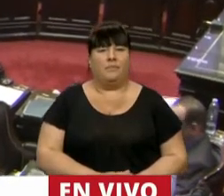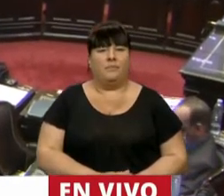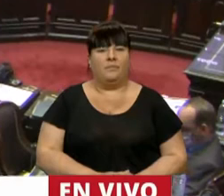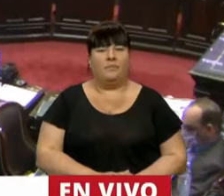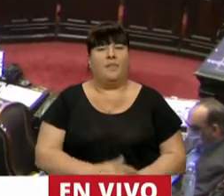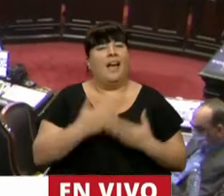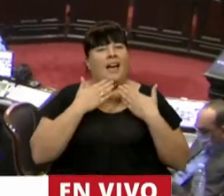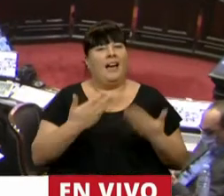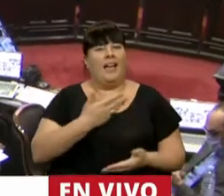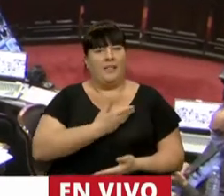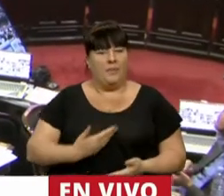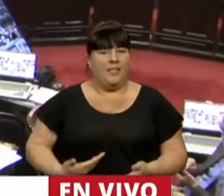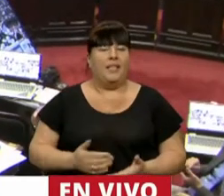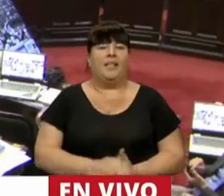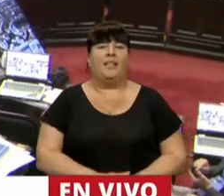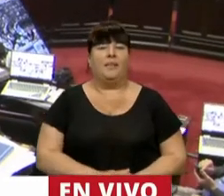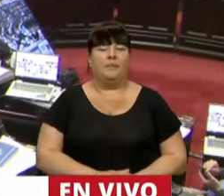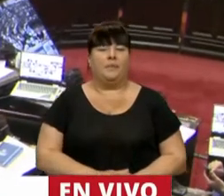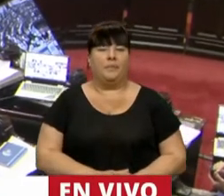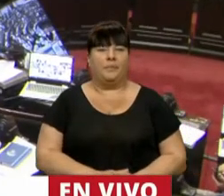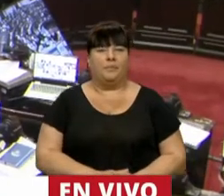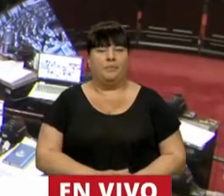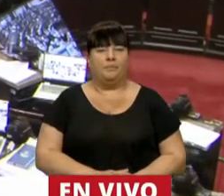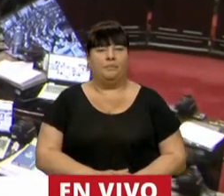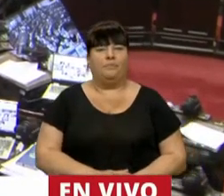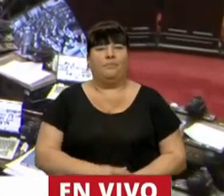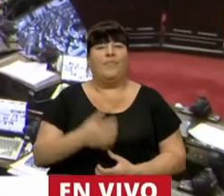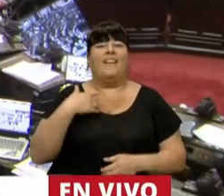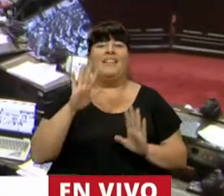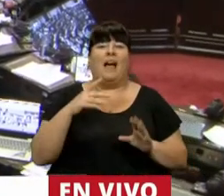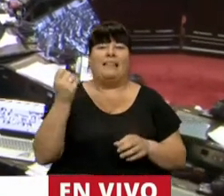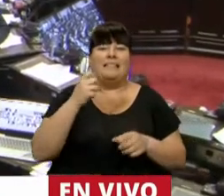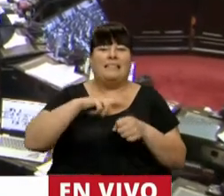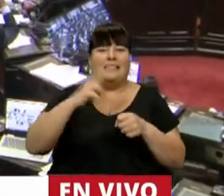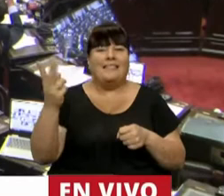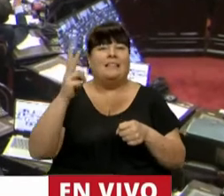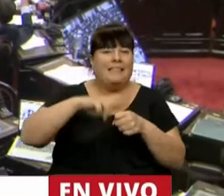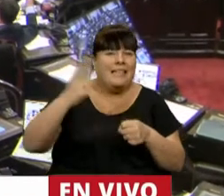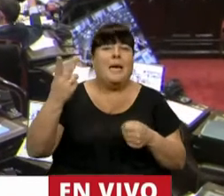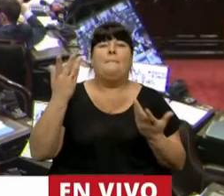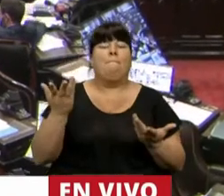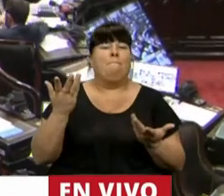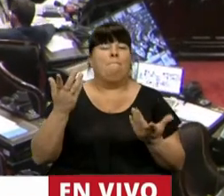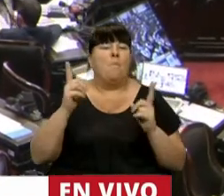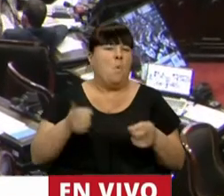Gracias, Presidente. Intentaba desmutearme, me desmuteaba, pero no tenía